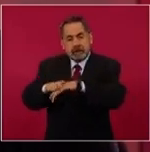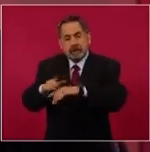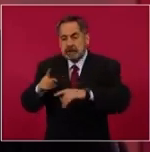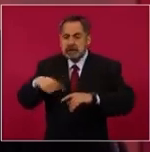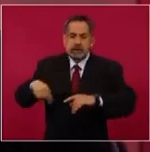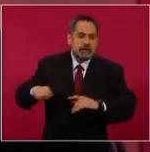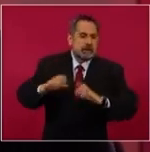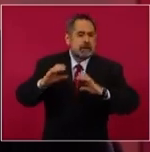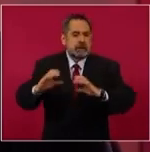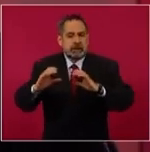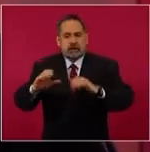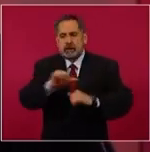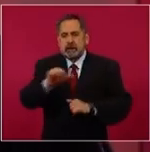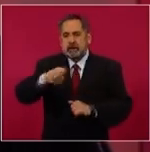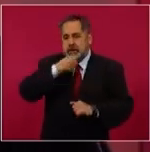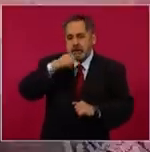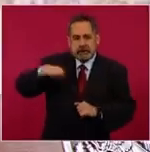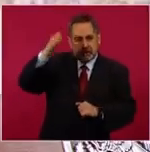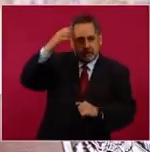cuidar a los adultos mayores.